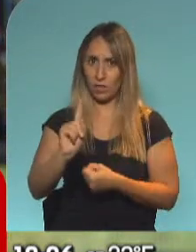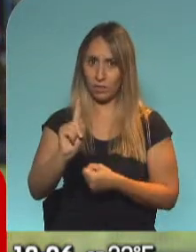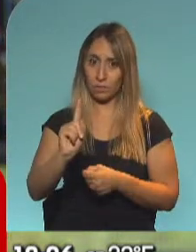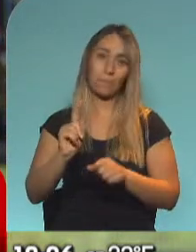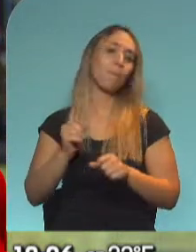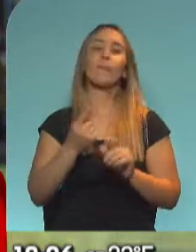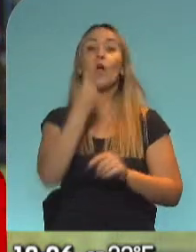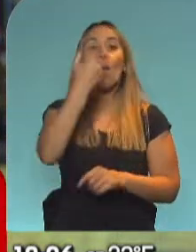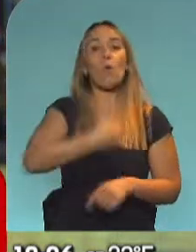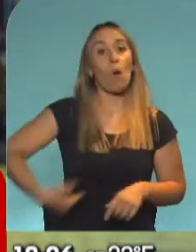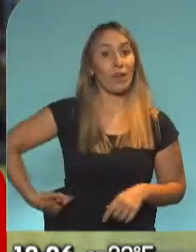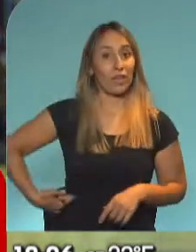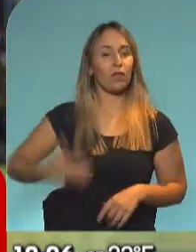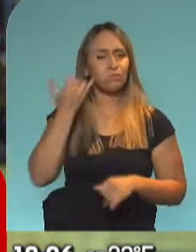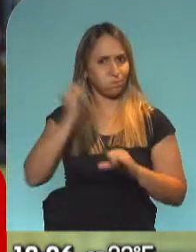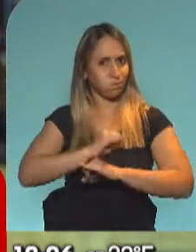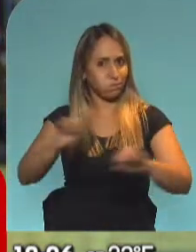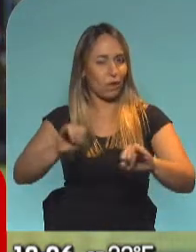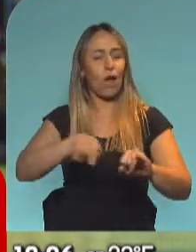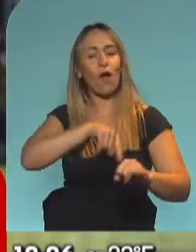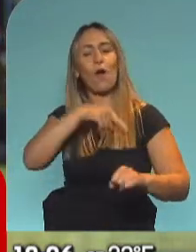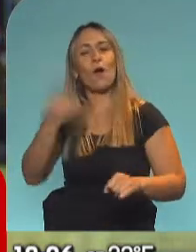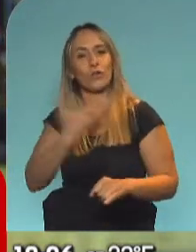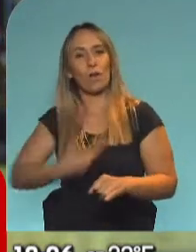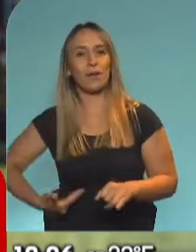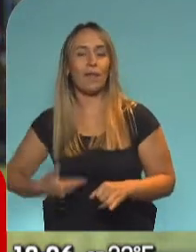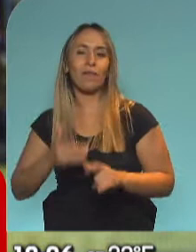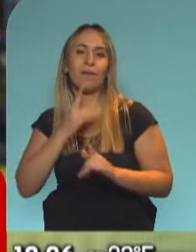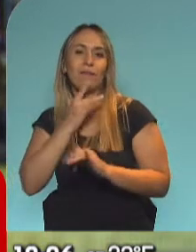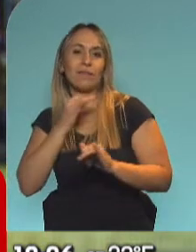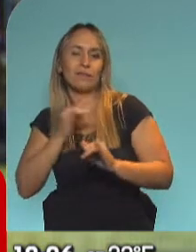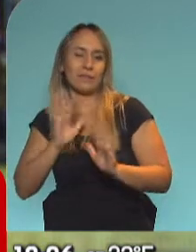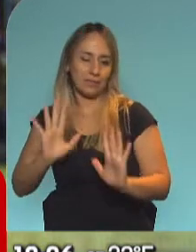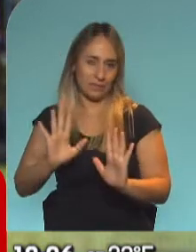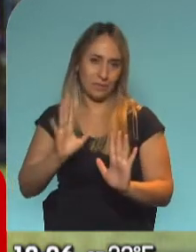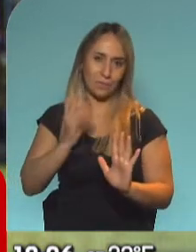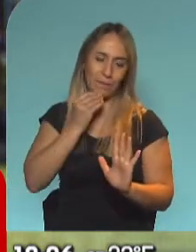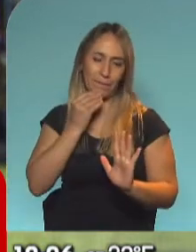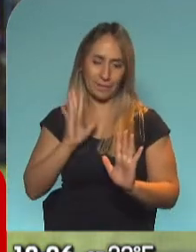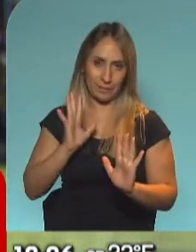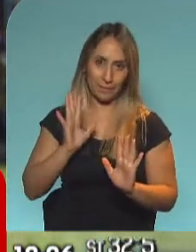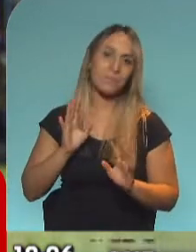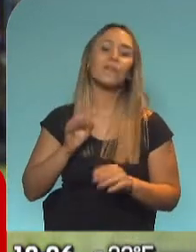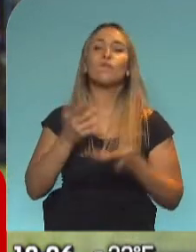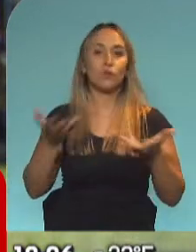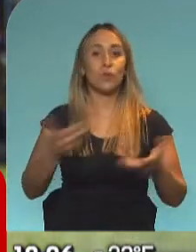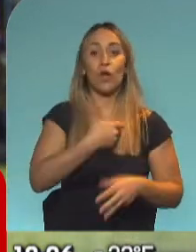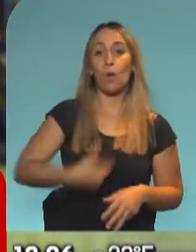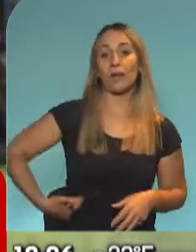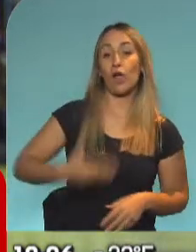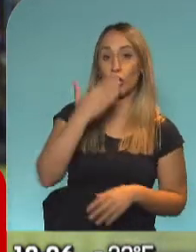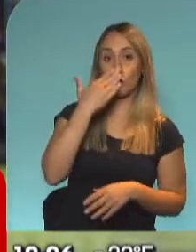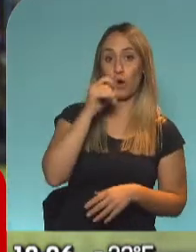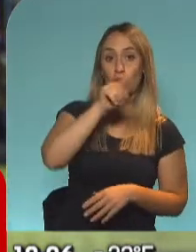uno que lo anunció y otros que lo están dando a entender. Vamos a ver si esto se puede ir increyendo. Hablas, por supuesto, del gobernador de